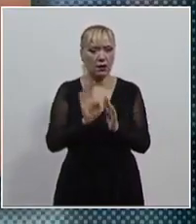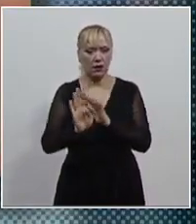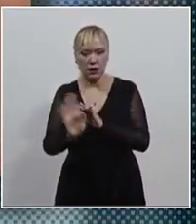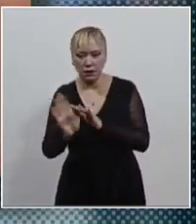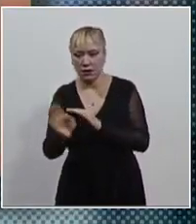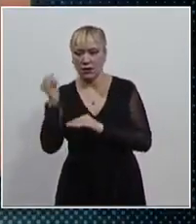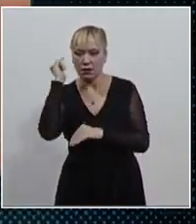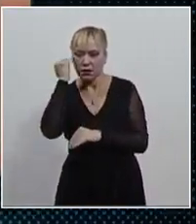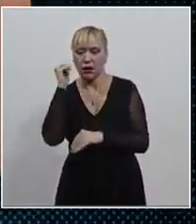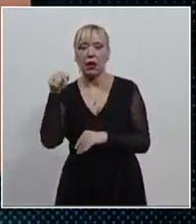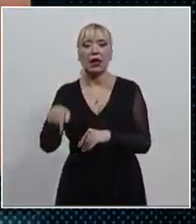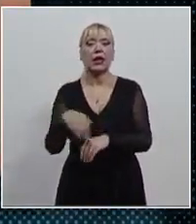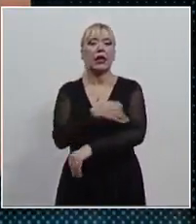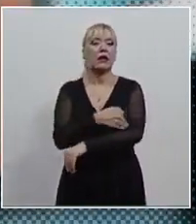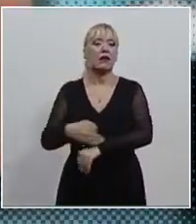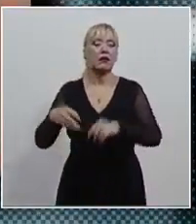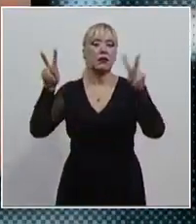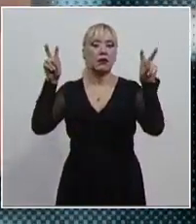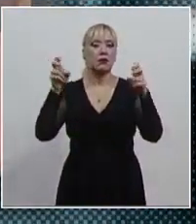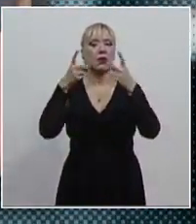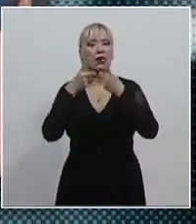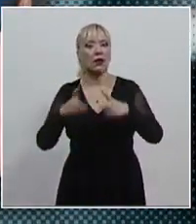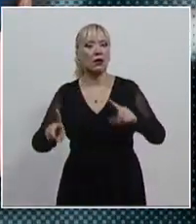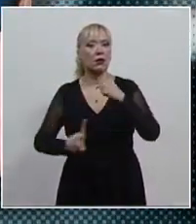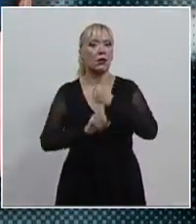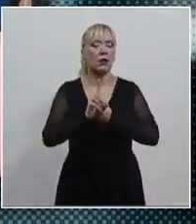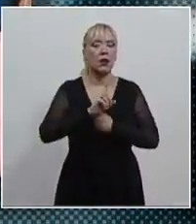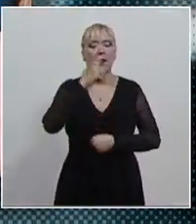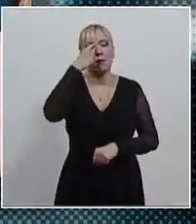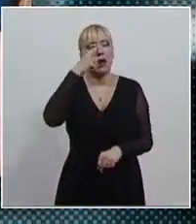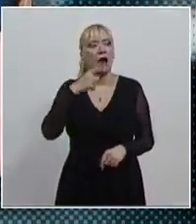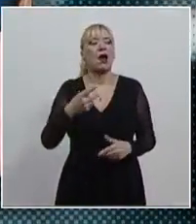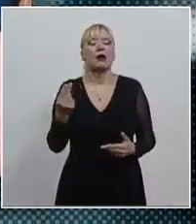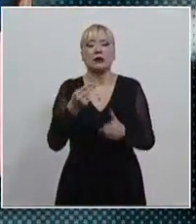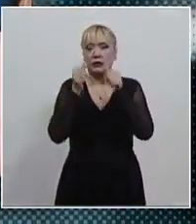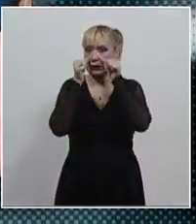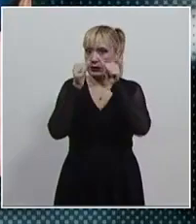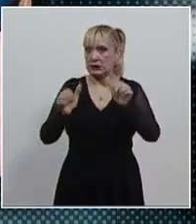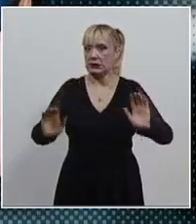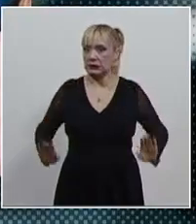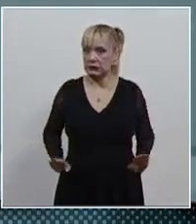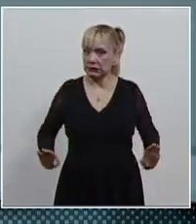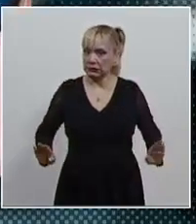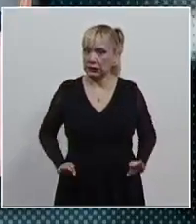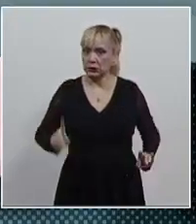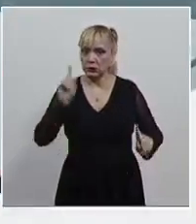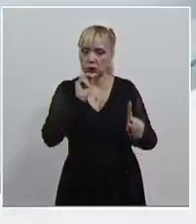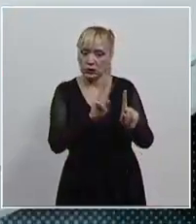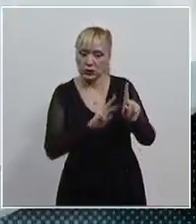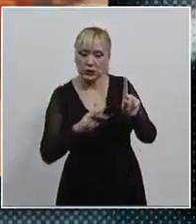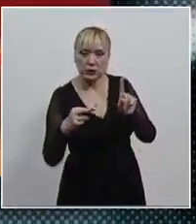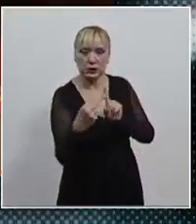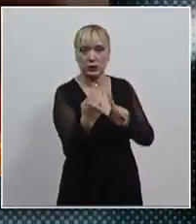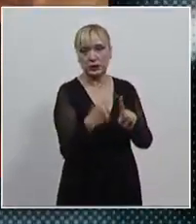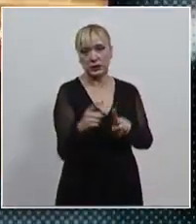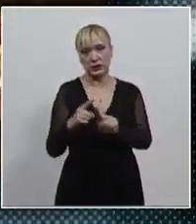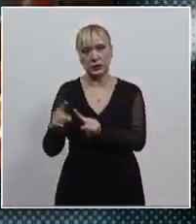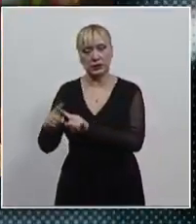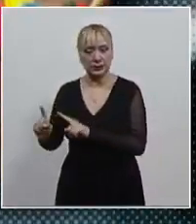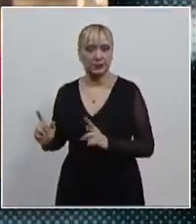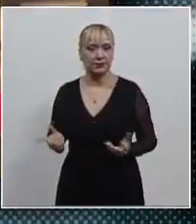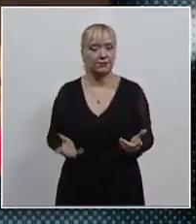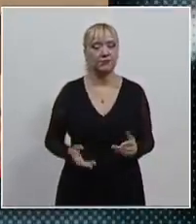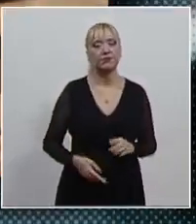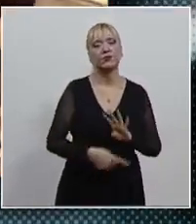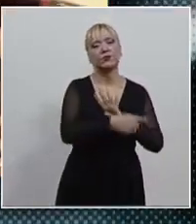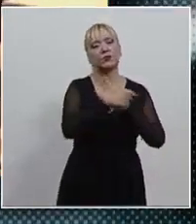que fomentó el conocimiento y la sensibilización hacia una justicia con perspectiva de género. Los cuatro